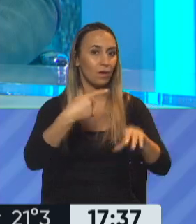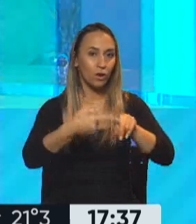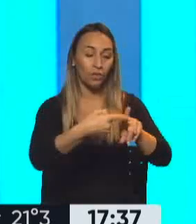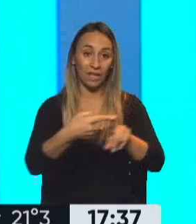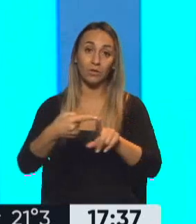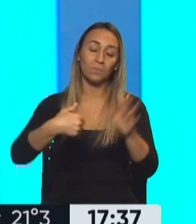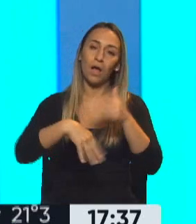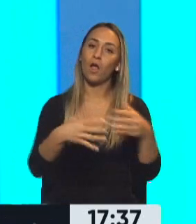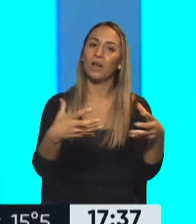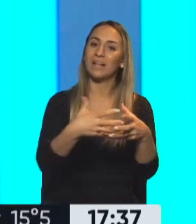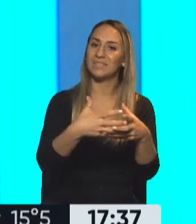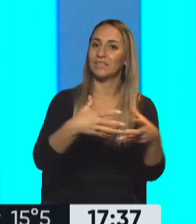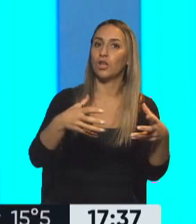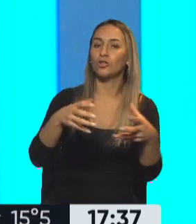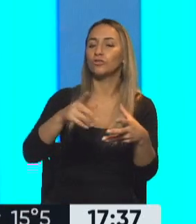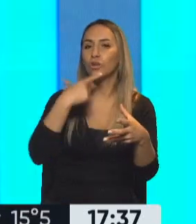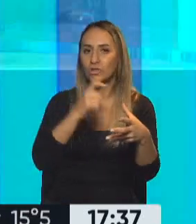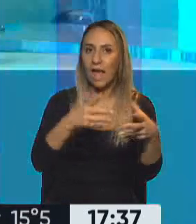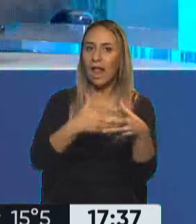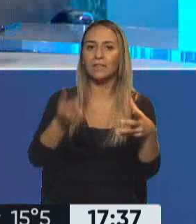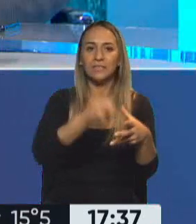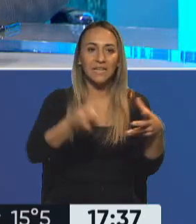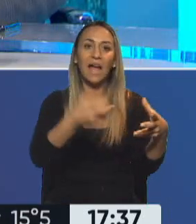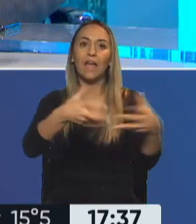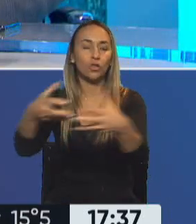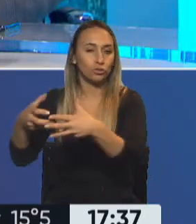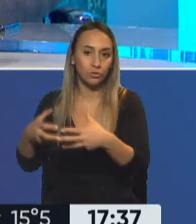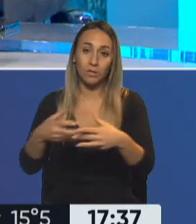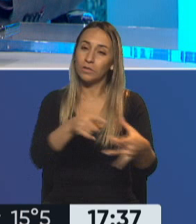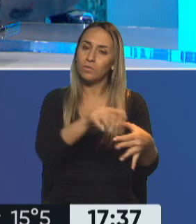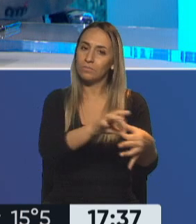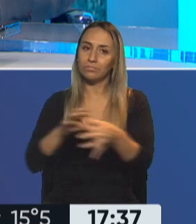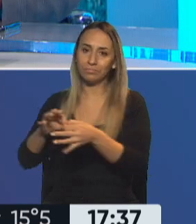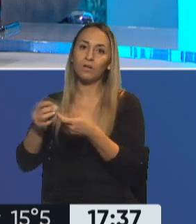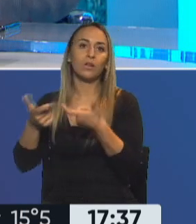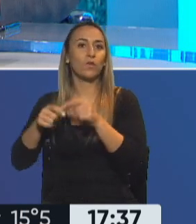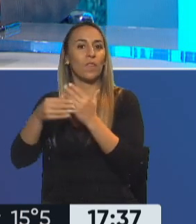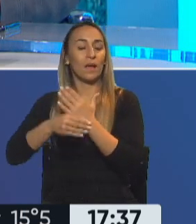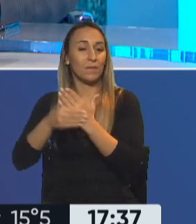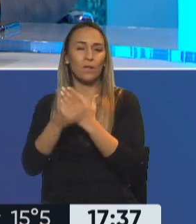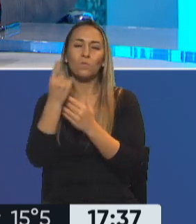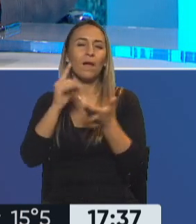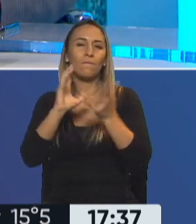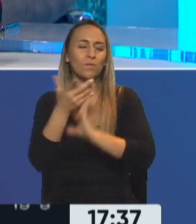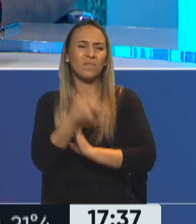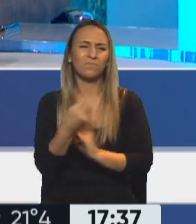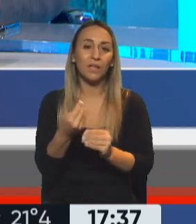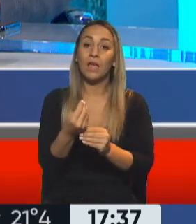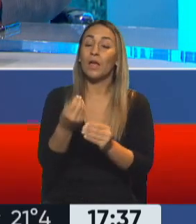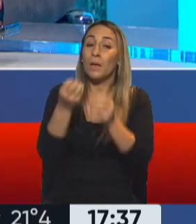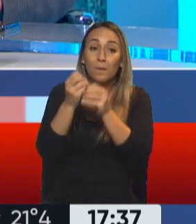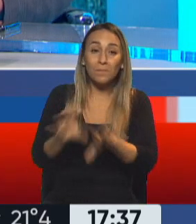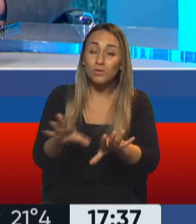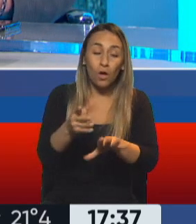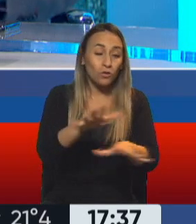sociales, pero está íntimamente relacionado, Feli, con lo que fue la reunión de gabinete. Una de las modalidades que arrancó con la asunción de